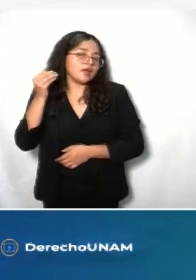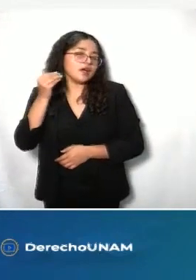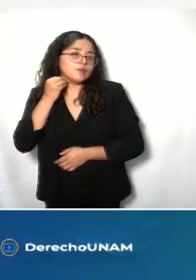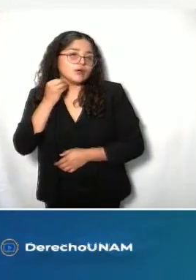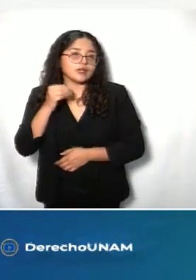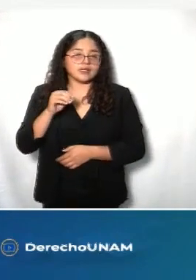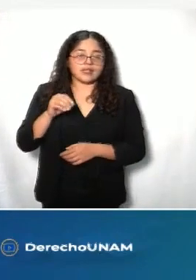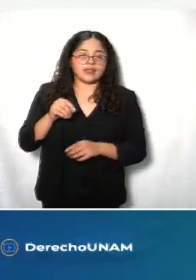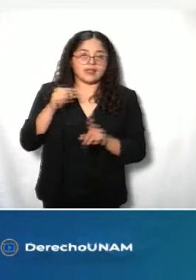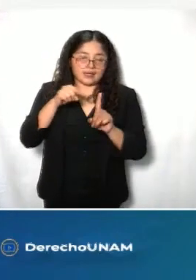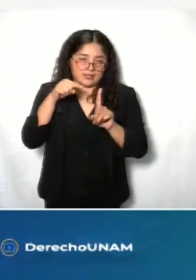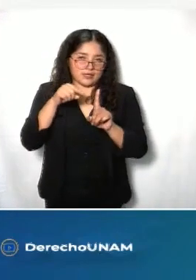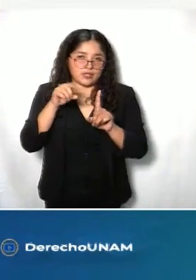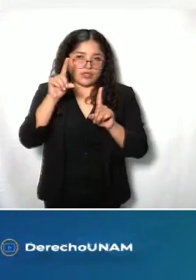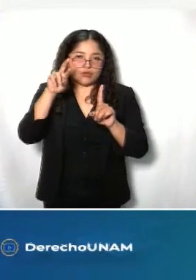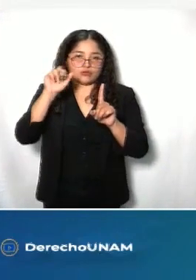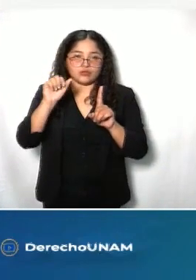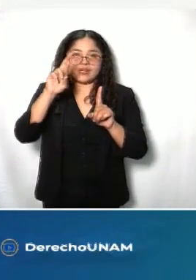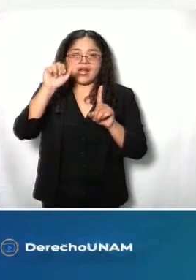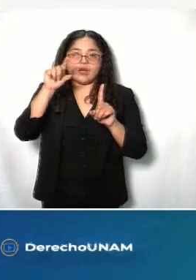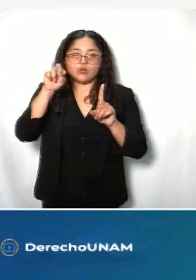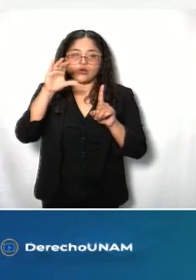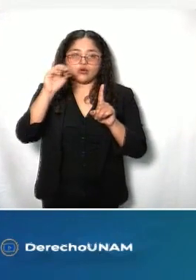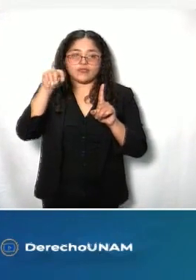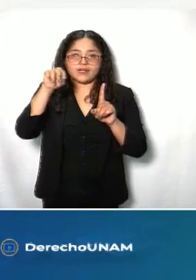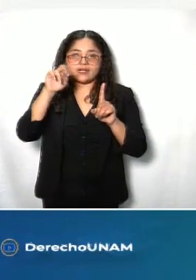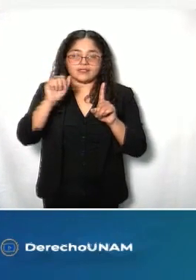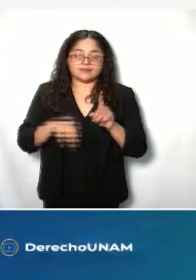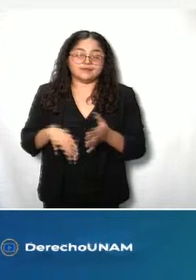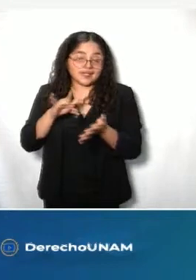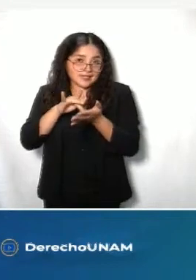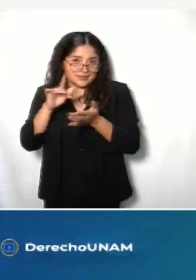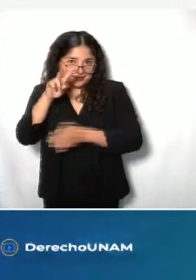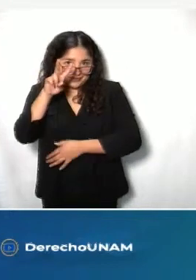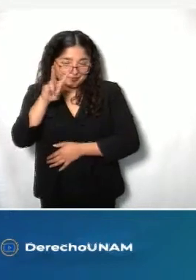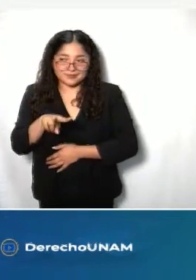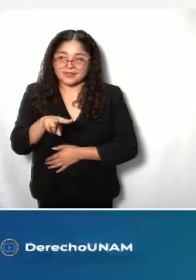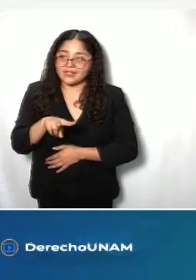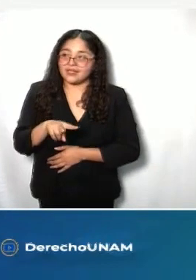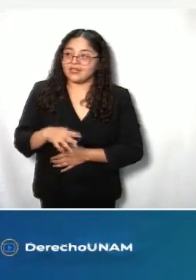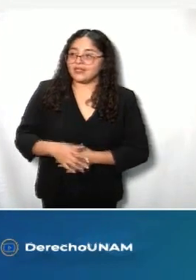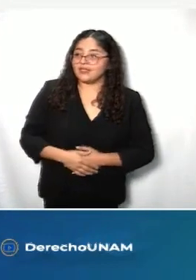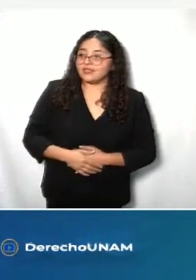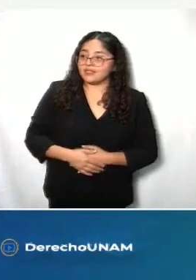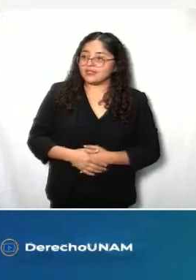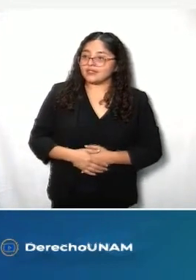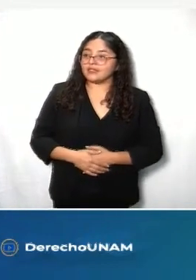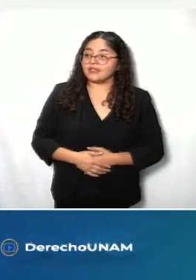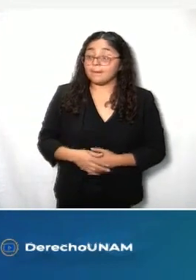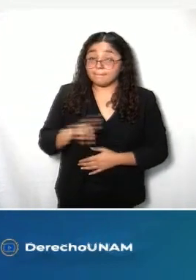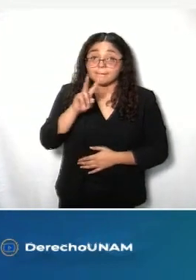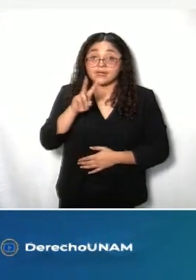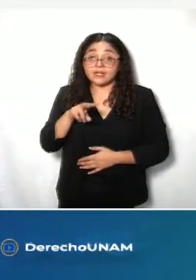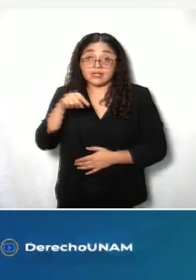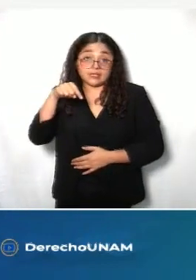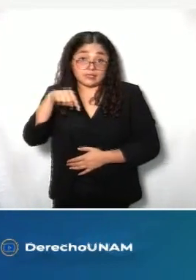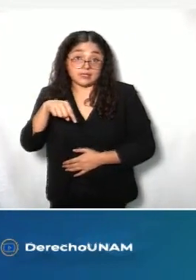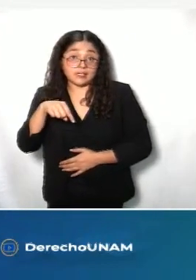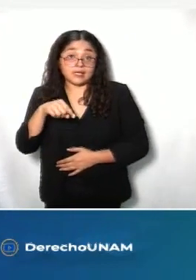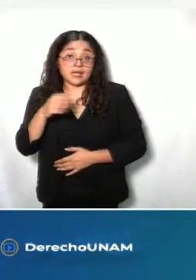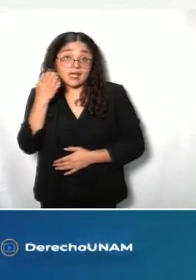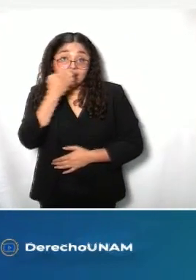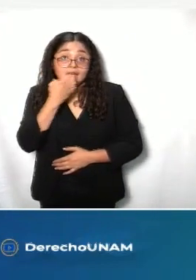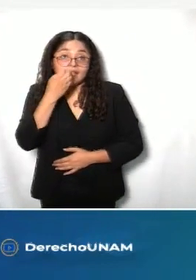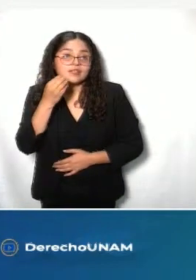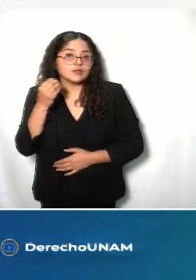Raúl Contreras Bustamante. Adelante, por favor. Muchísimas gracias. La verdad es que para la Facultad de Derecho